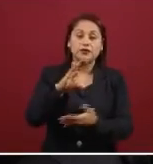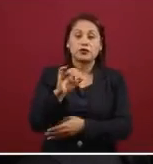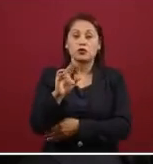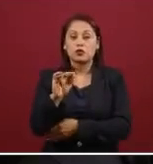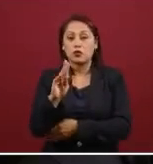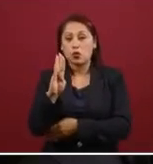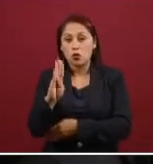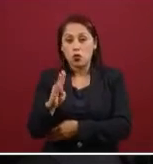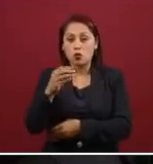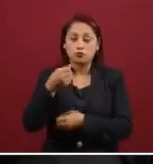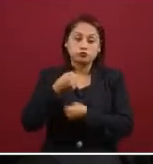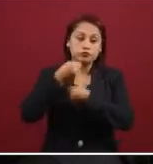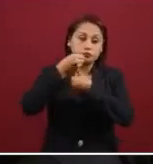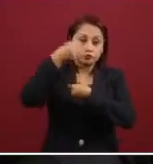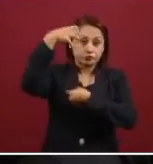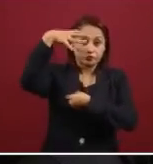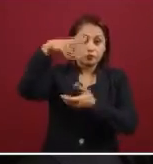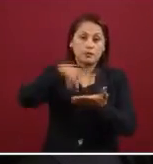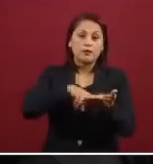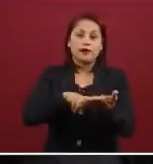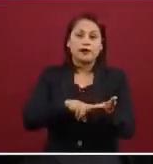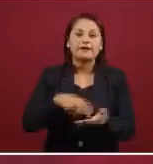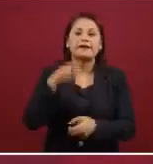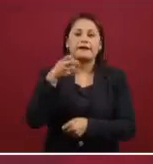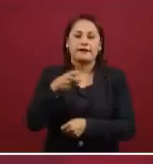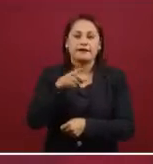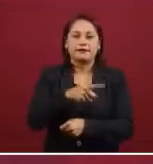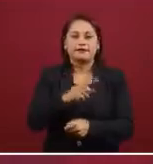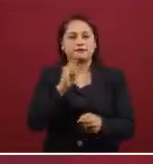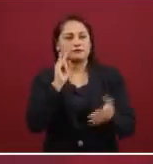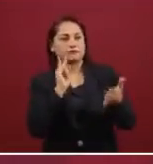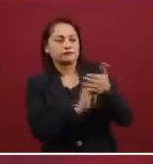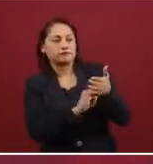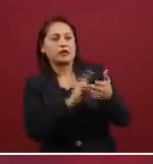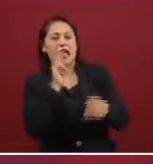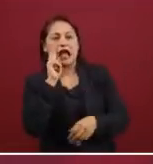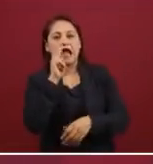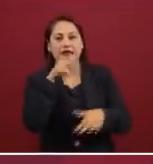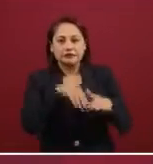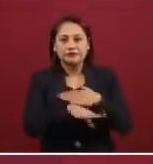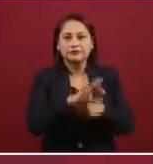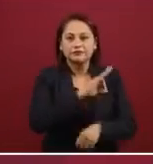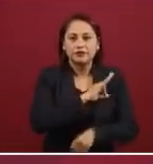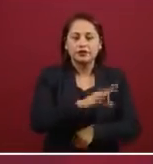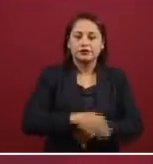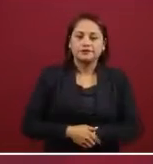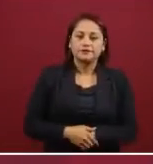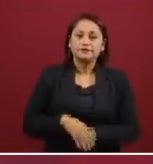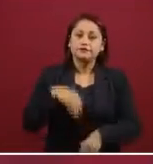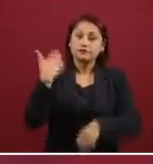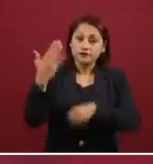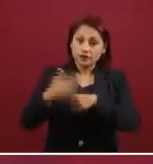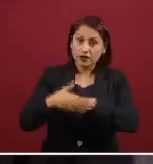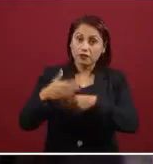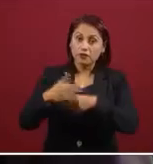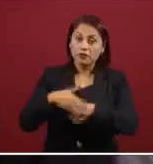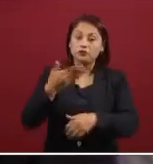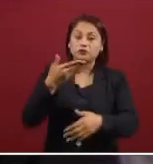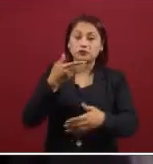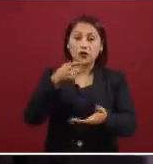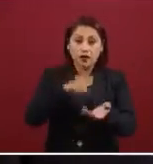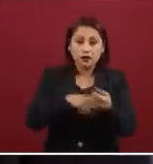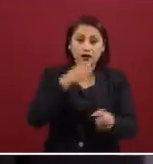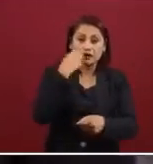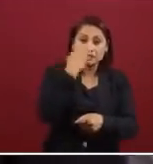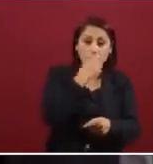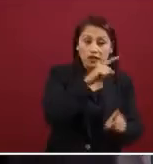campaña. Aquí la invitación es, en las próximas semanas va a haber activaciones en las plazas públicas, en escuelas y bueno, el símbolo de la sombrilla